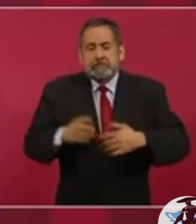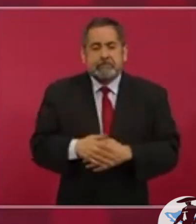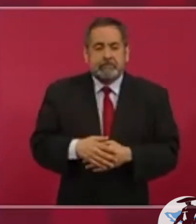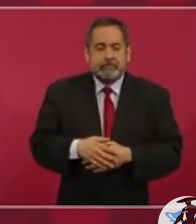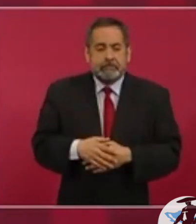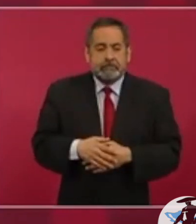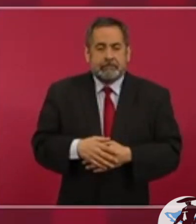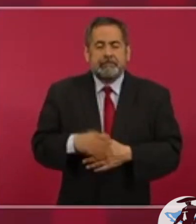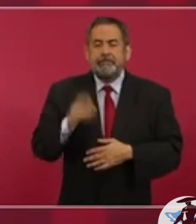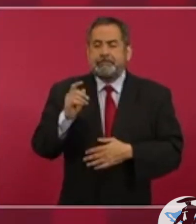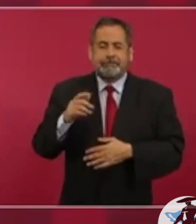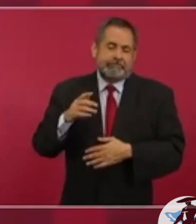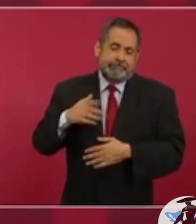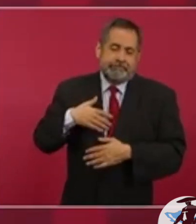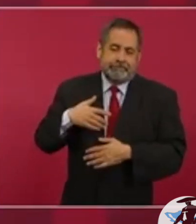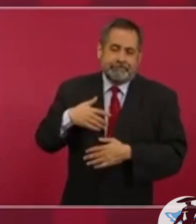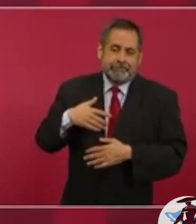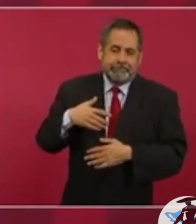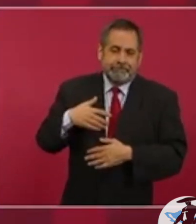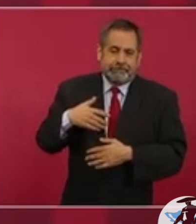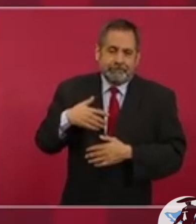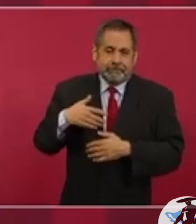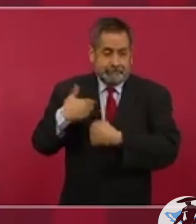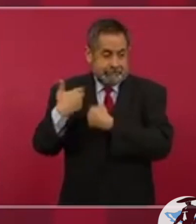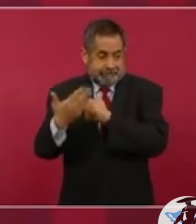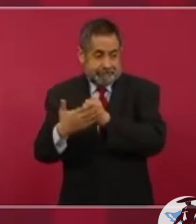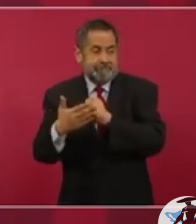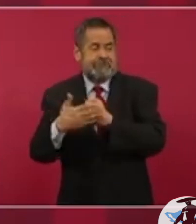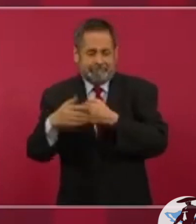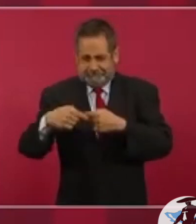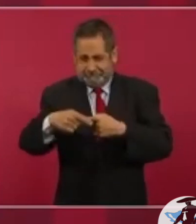y lo mejor es lo peor que se va a poner.